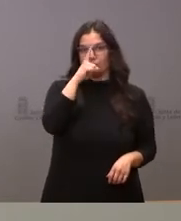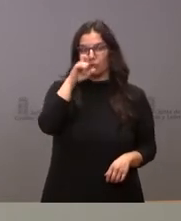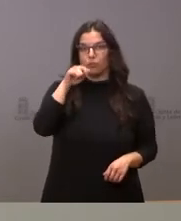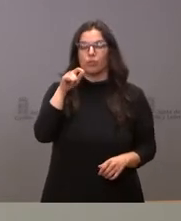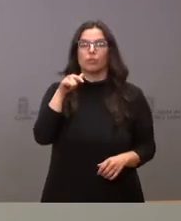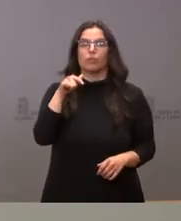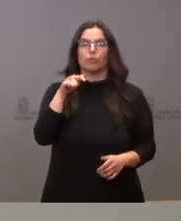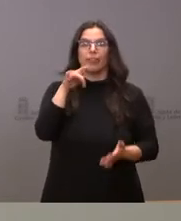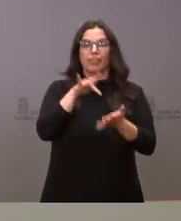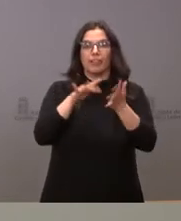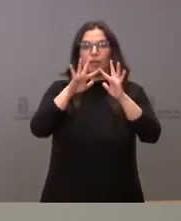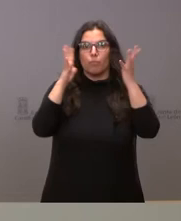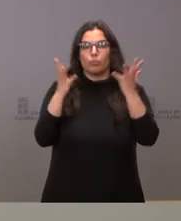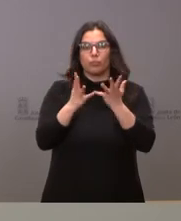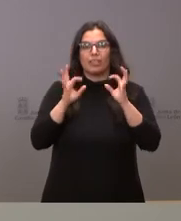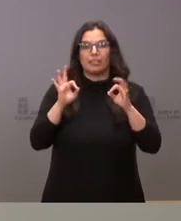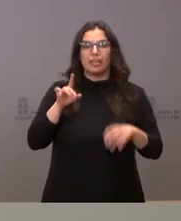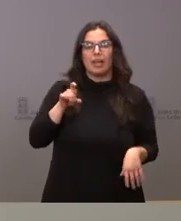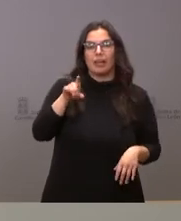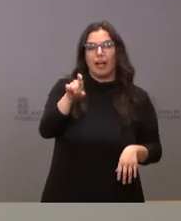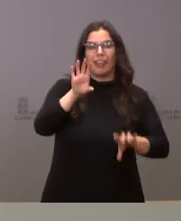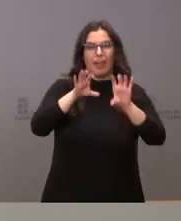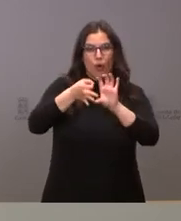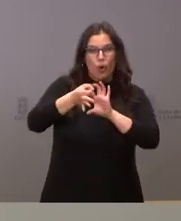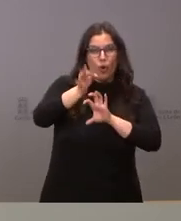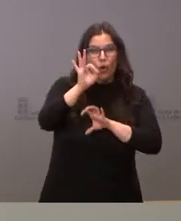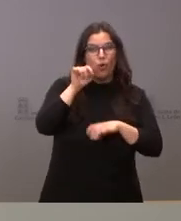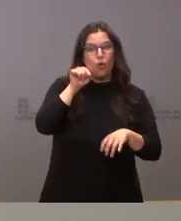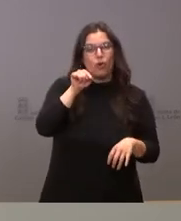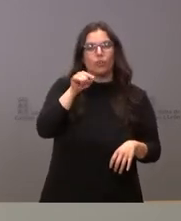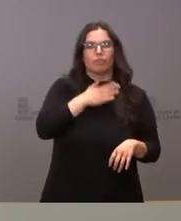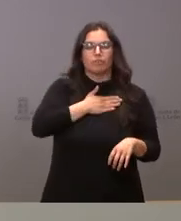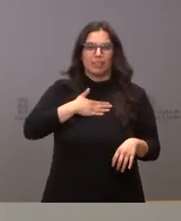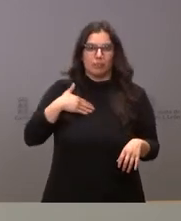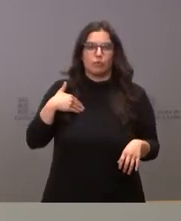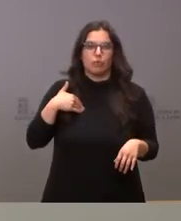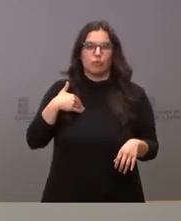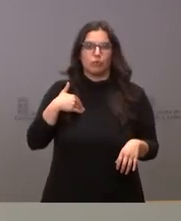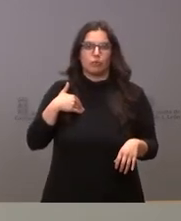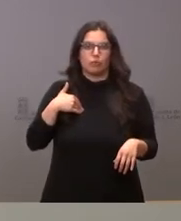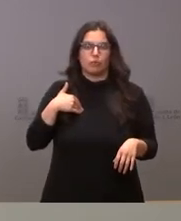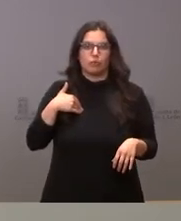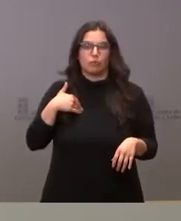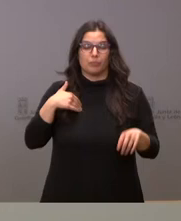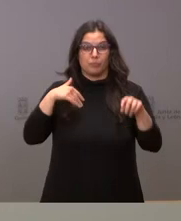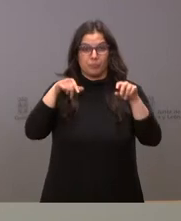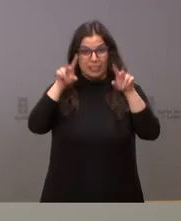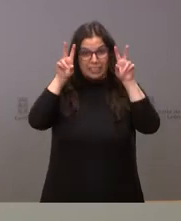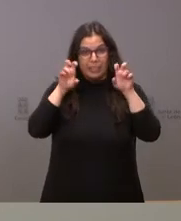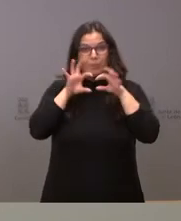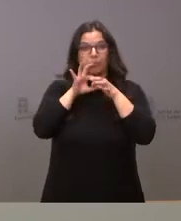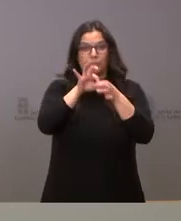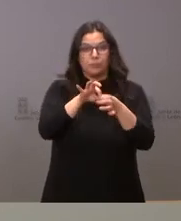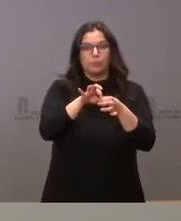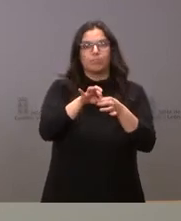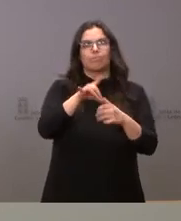Mundial del Cáncer Colorectal y, por tanto, queremos, en relación con este asunto, hacer un